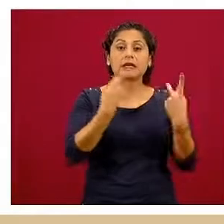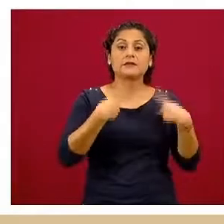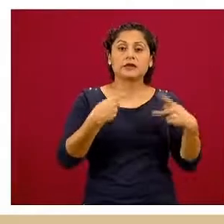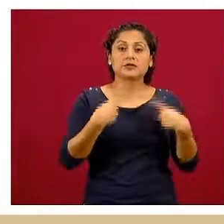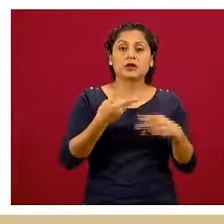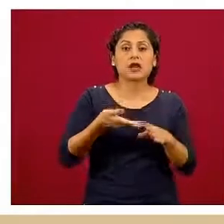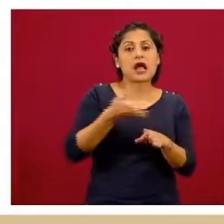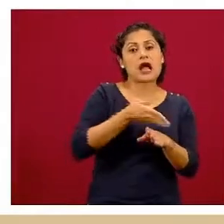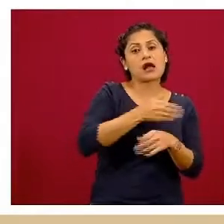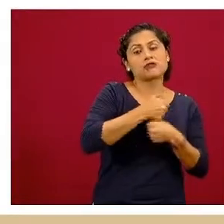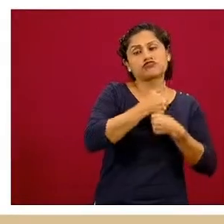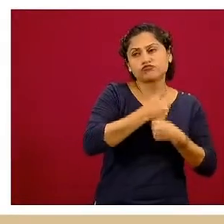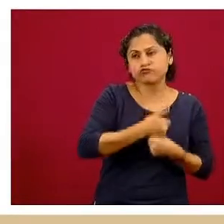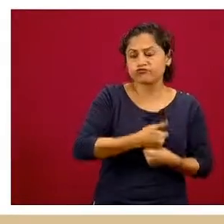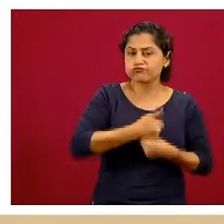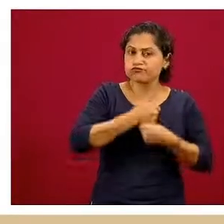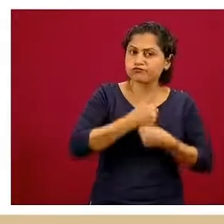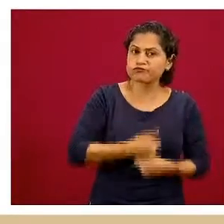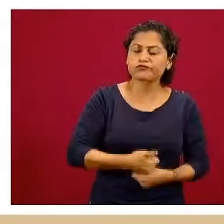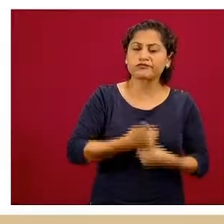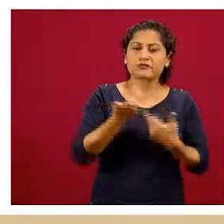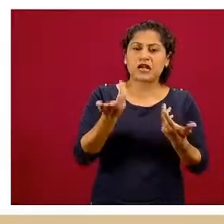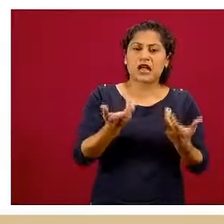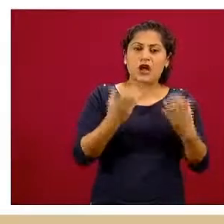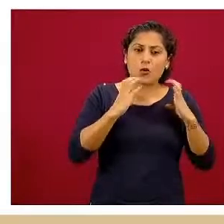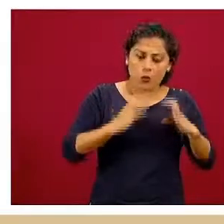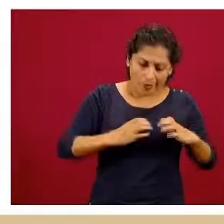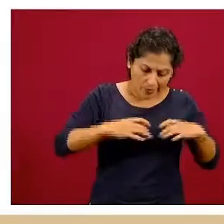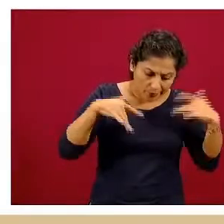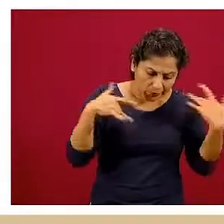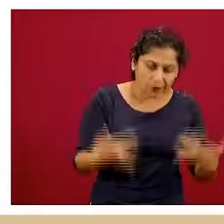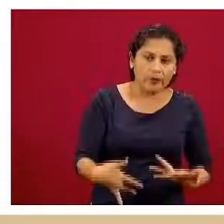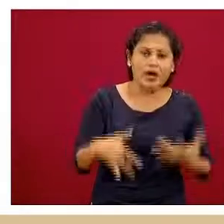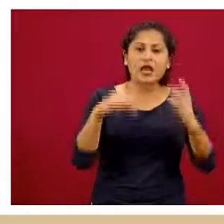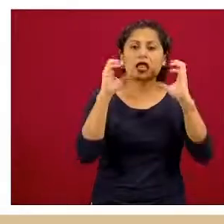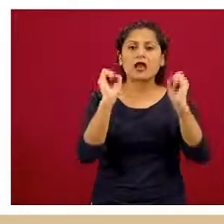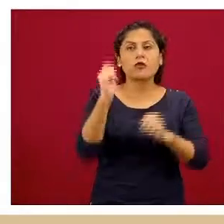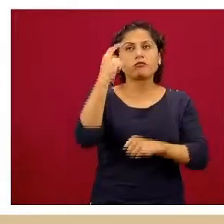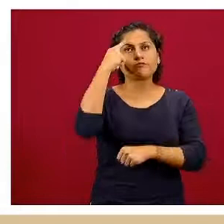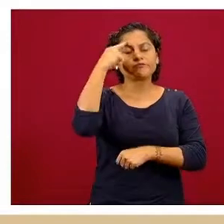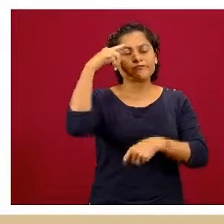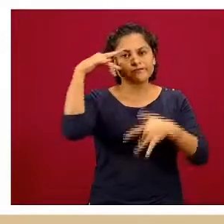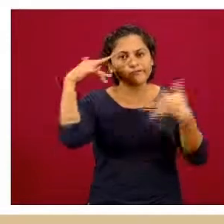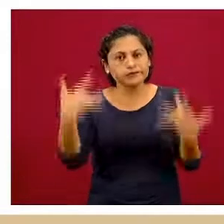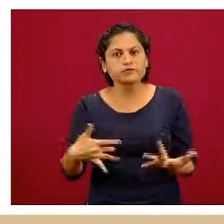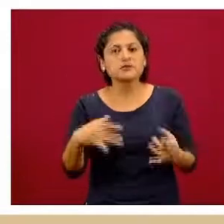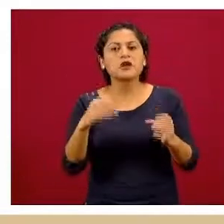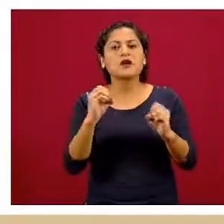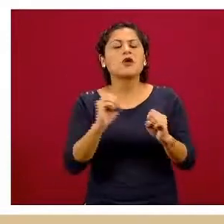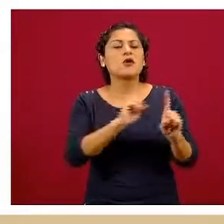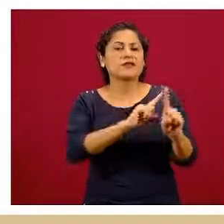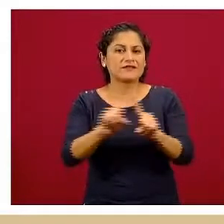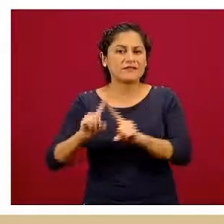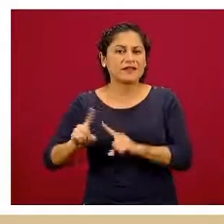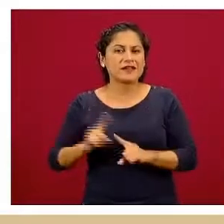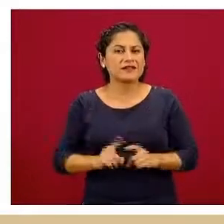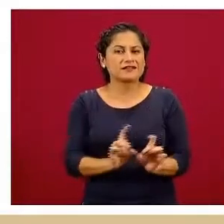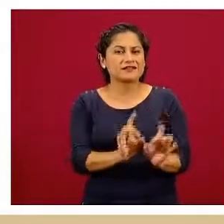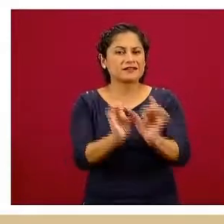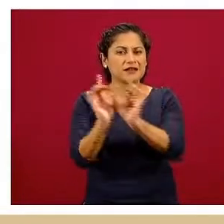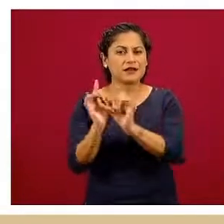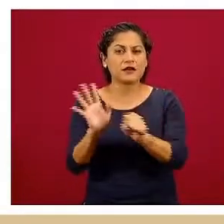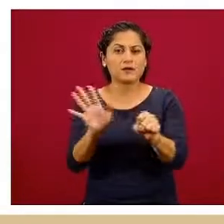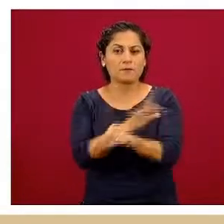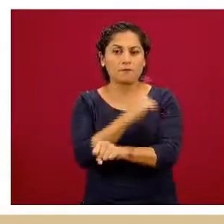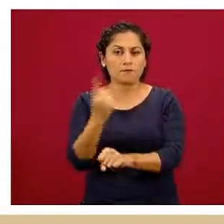sufriendo, estuvo teniendo dolor físico, mental y social. Porque recordemos que todo lo que viva, todo lo que pase a un ser